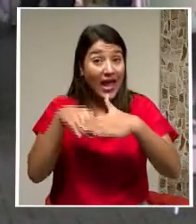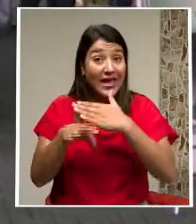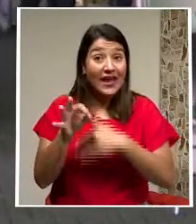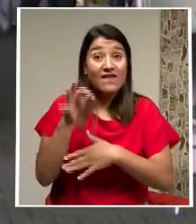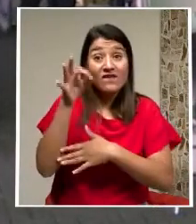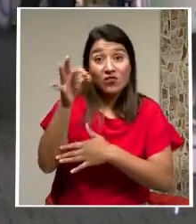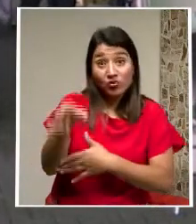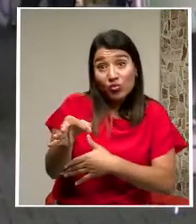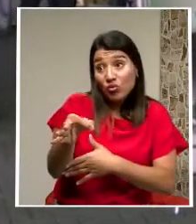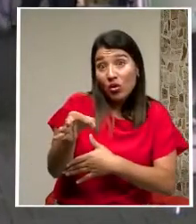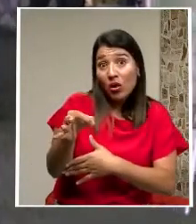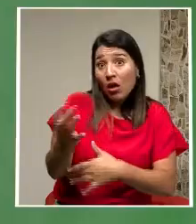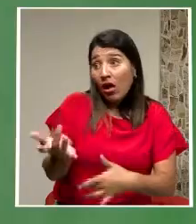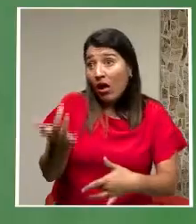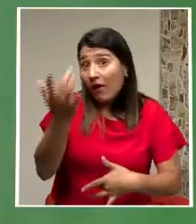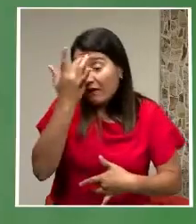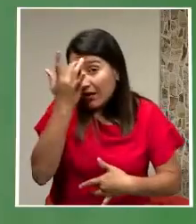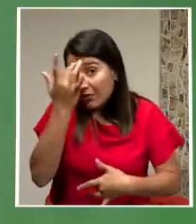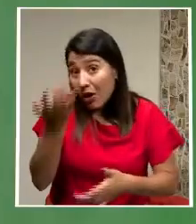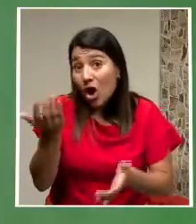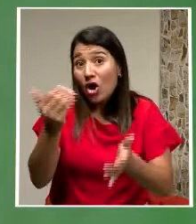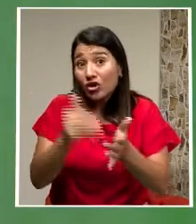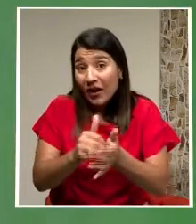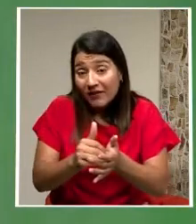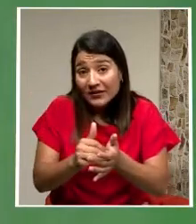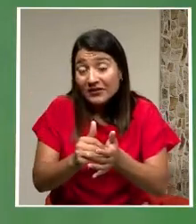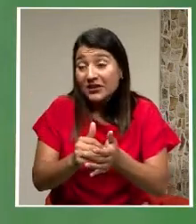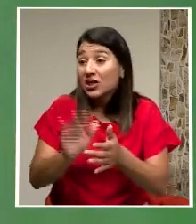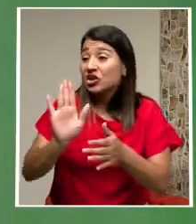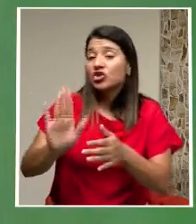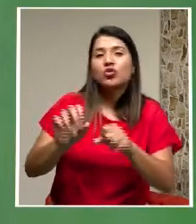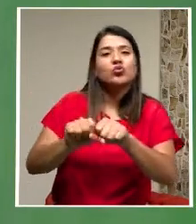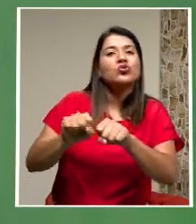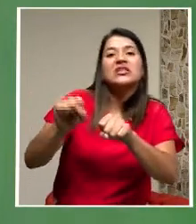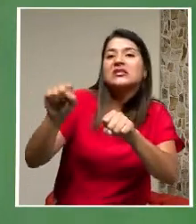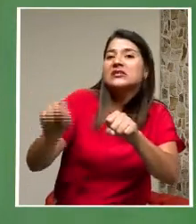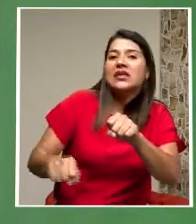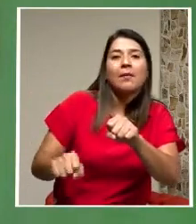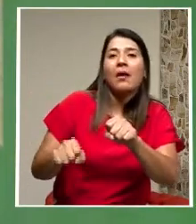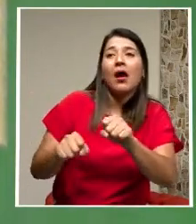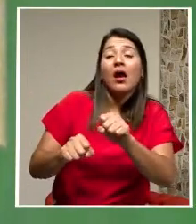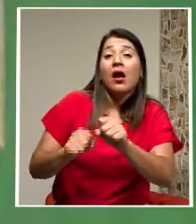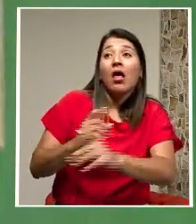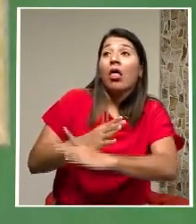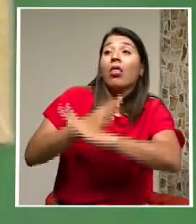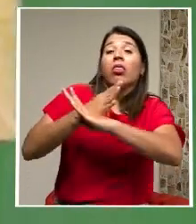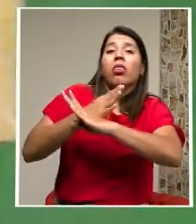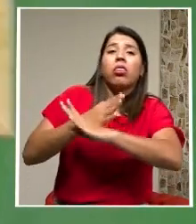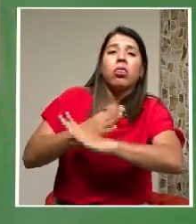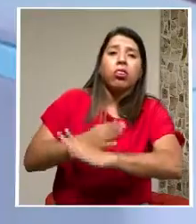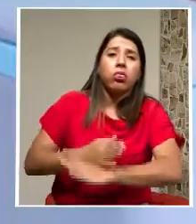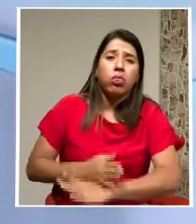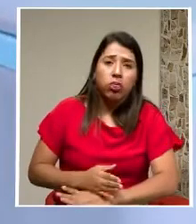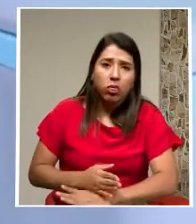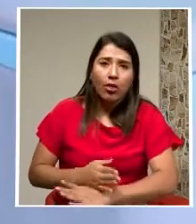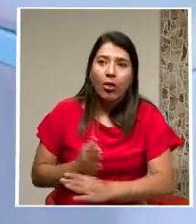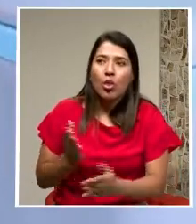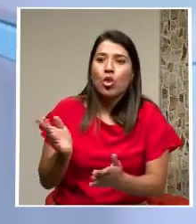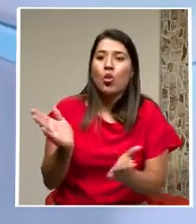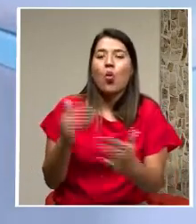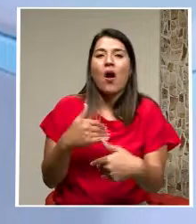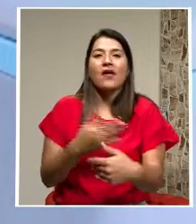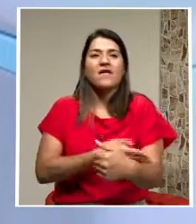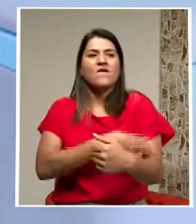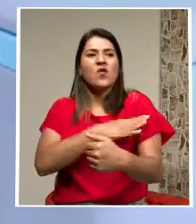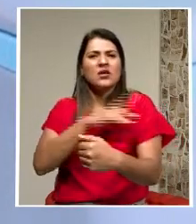sistema inmunológico decae Entra en alguna, lo que se llama una inmunosupresión O una supresión del sistema inmunológico